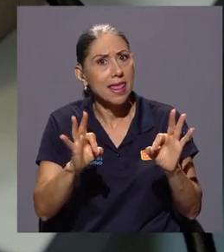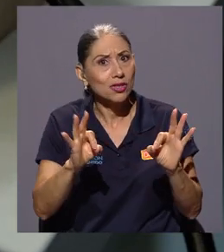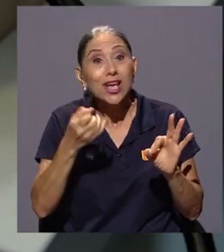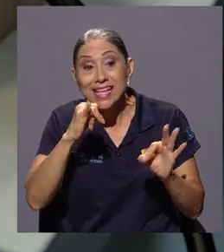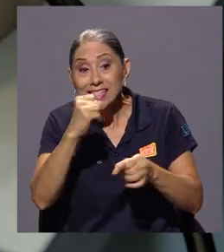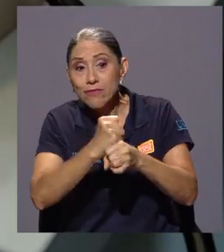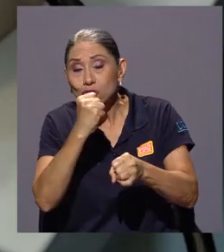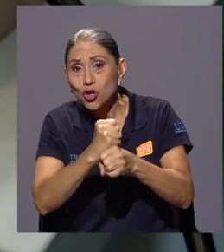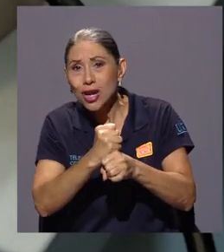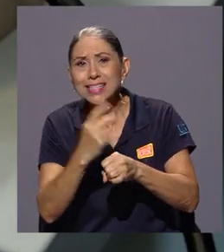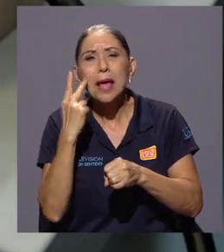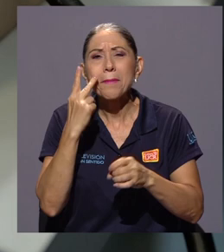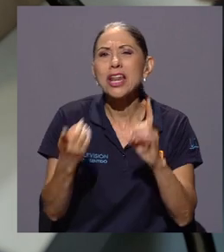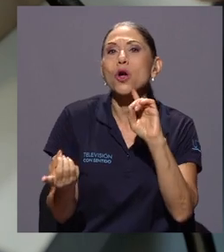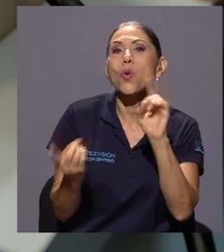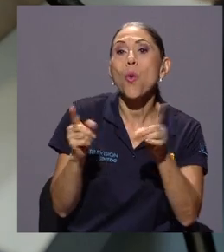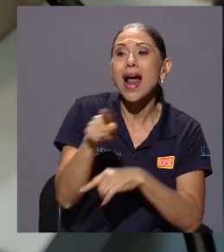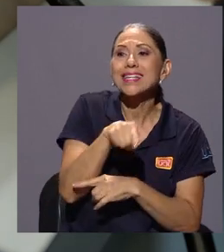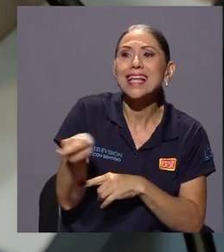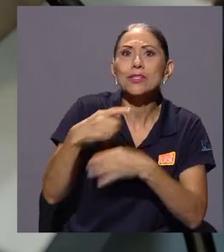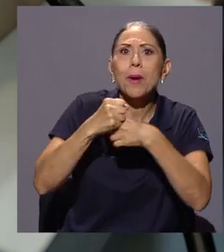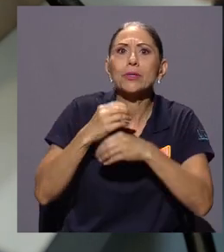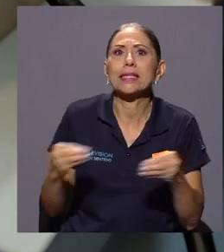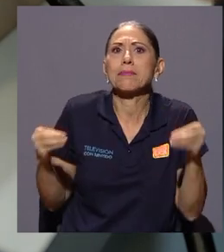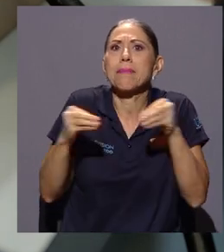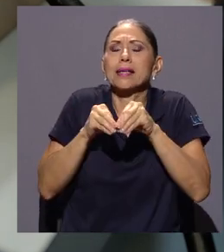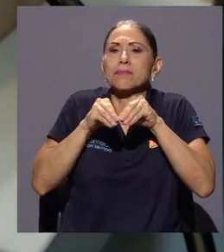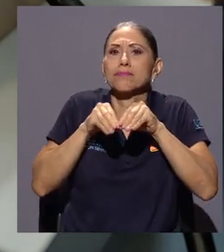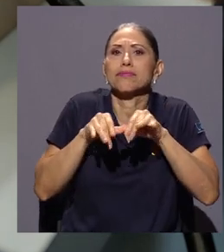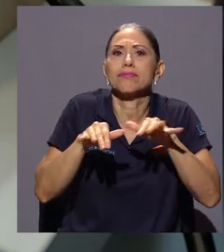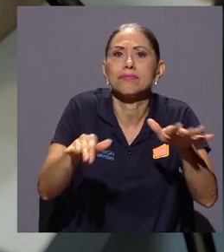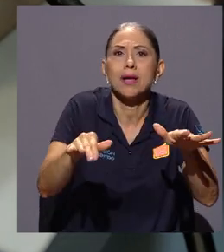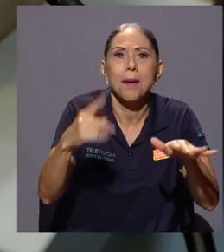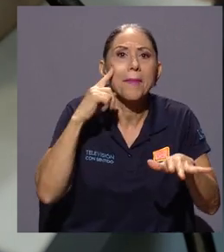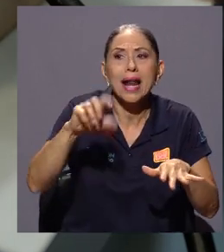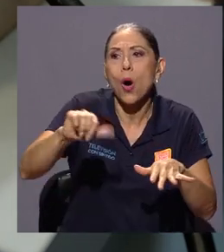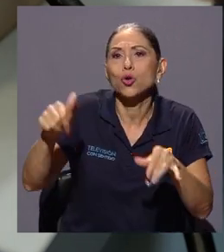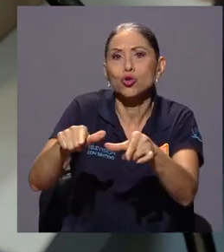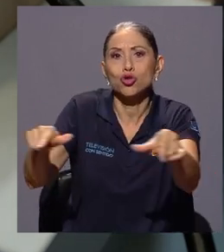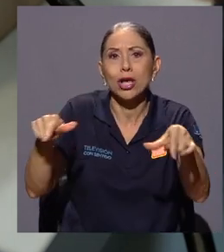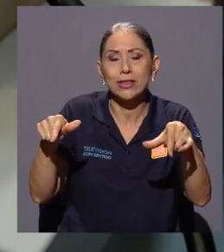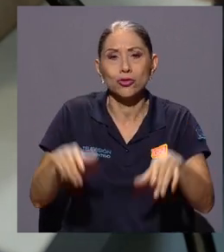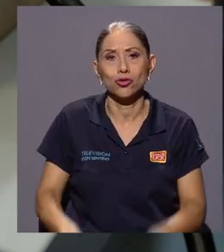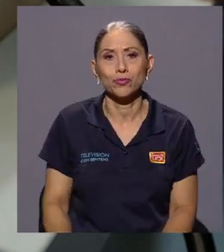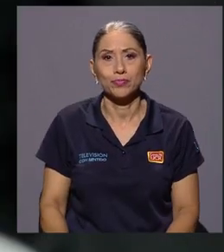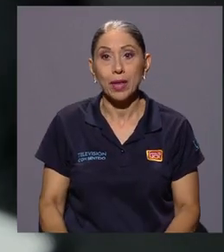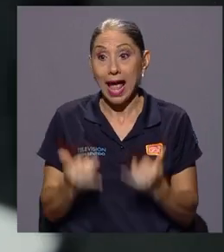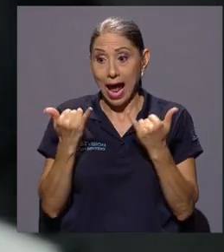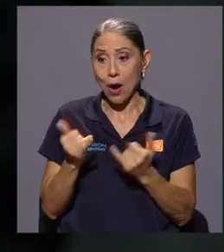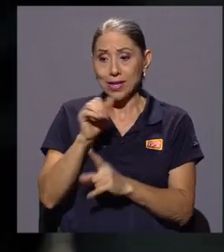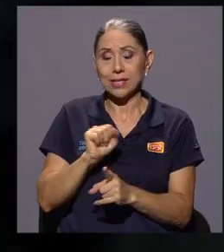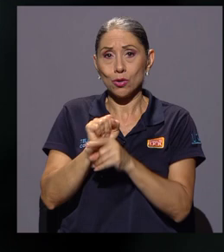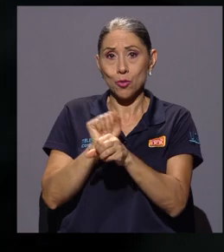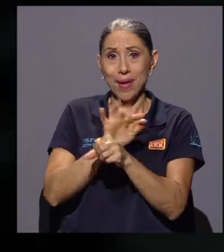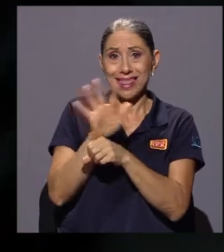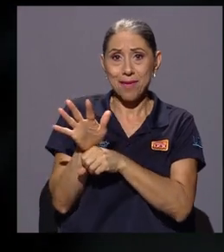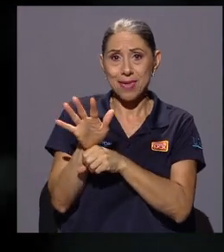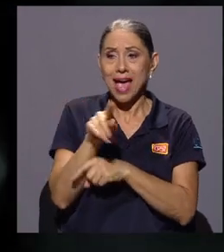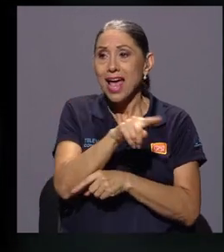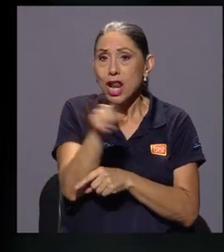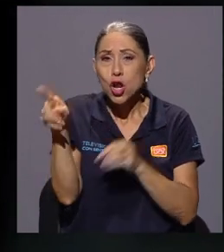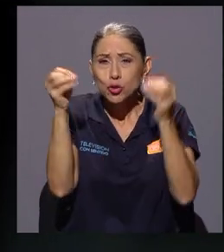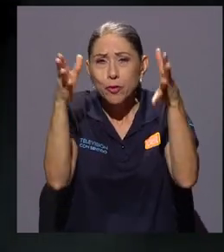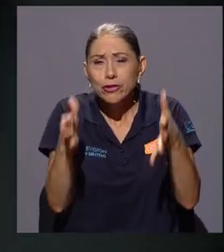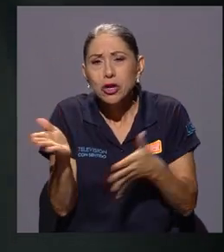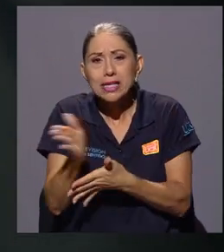entonces empezar a ver cuál de los prototipos son los que vamos a masificar, por decirlo así, o cuáles son los que vamos a llevar a otros centros. Debido a la pandemia, los